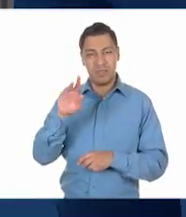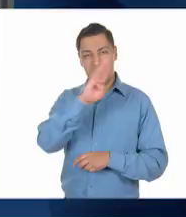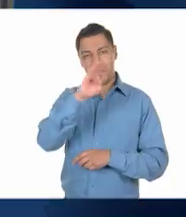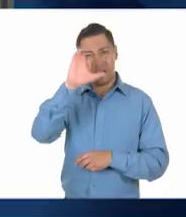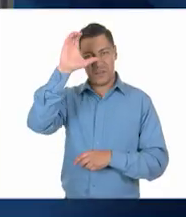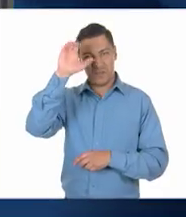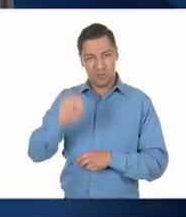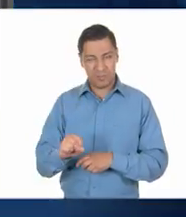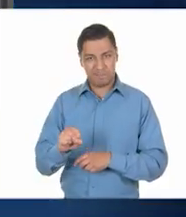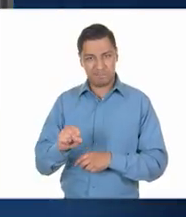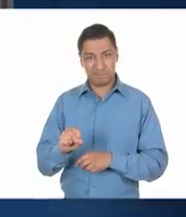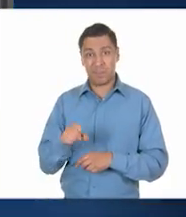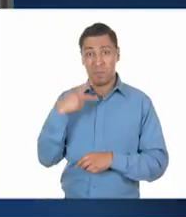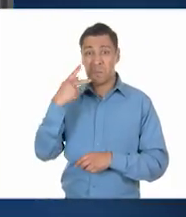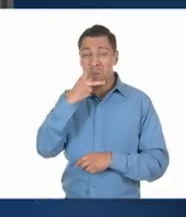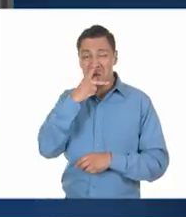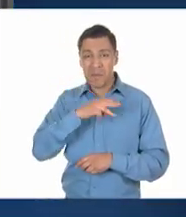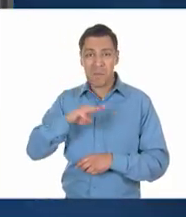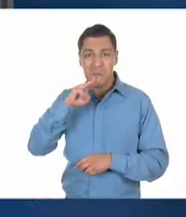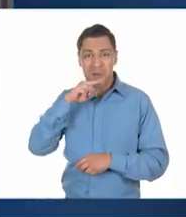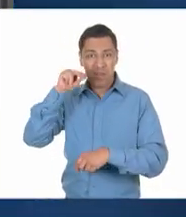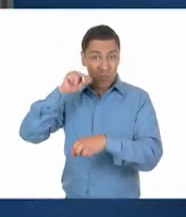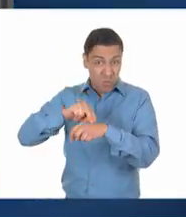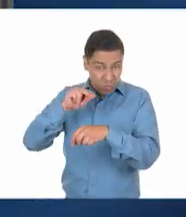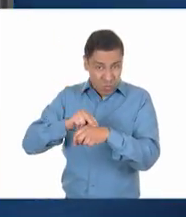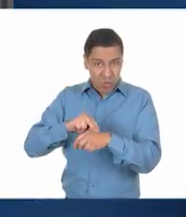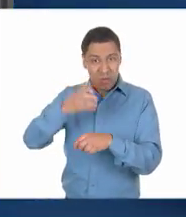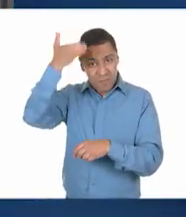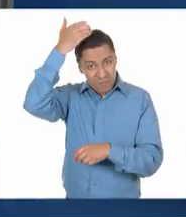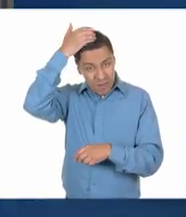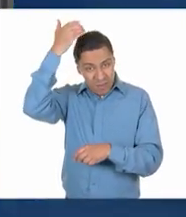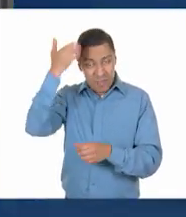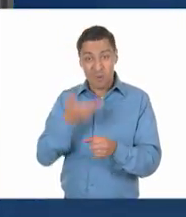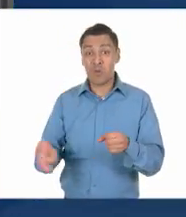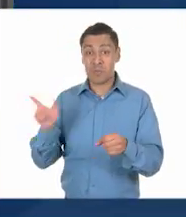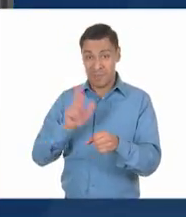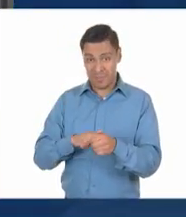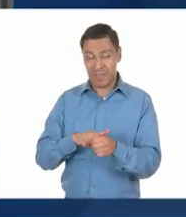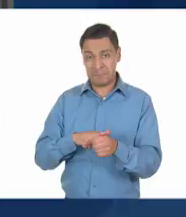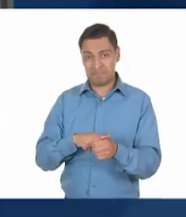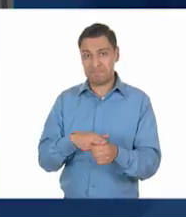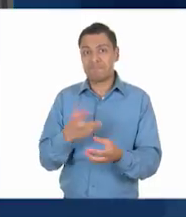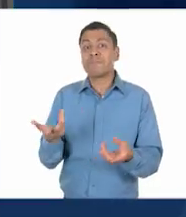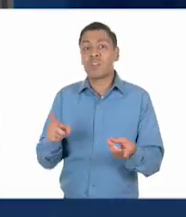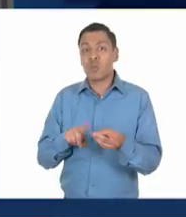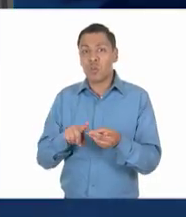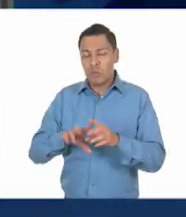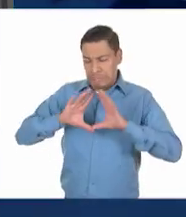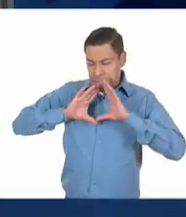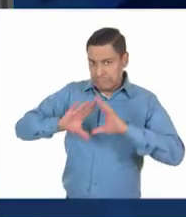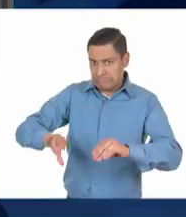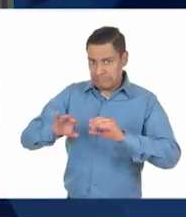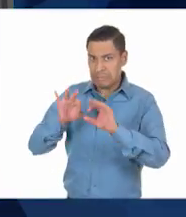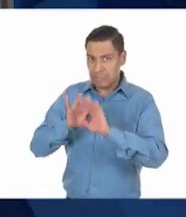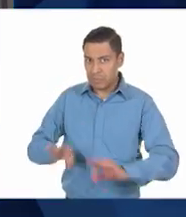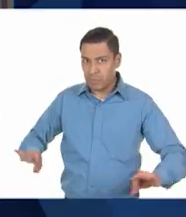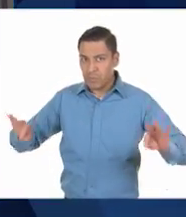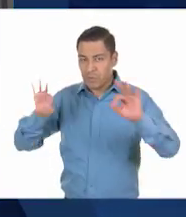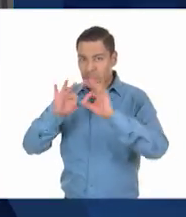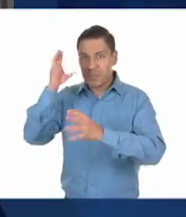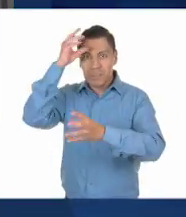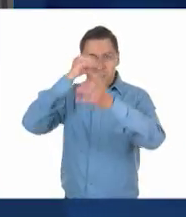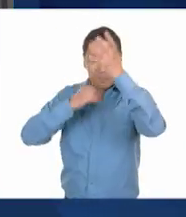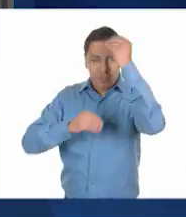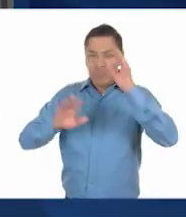California. Sus padres, un médico y una enfermera que trabajaban en un hospital público, siempre enfatizaron la importancia del estudio